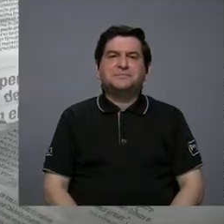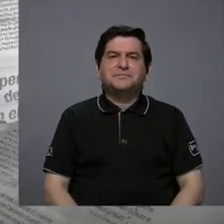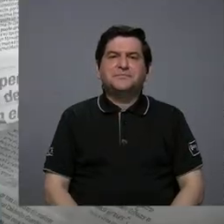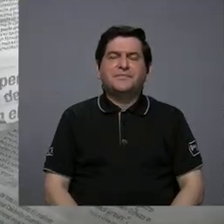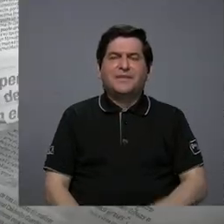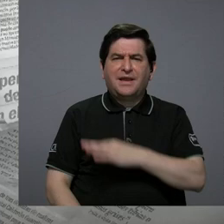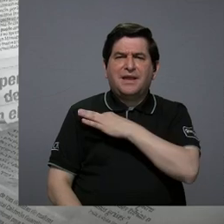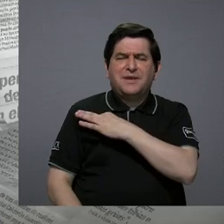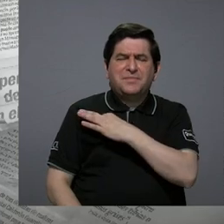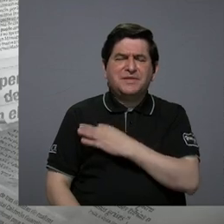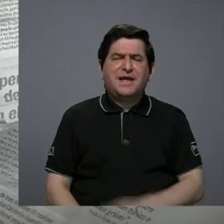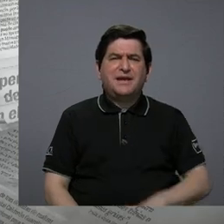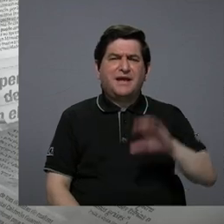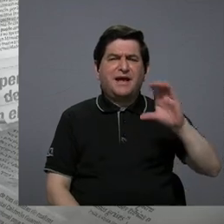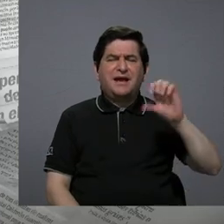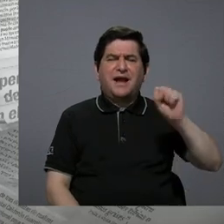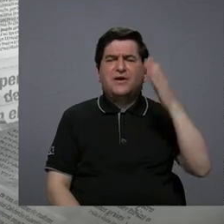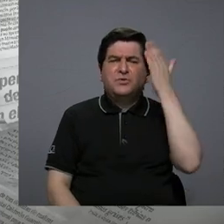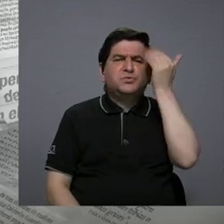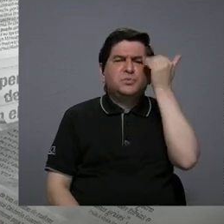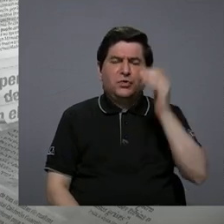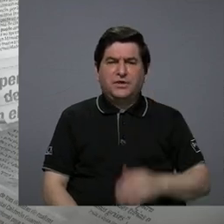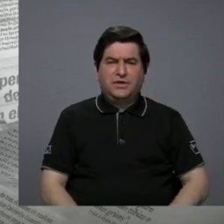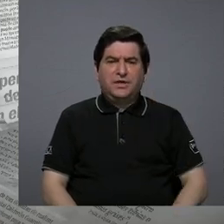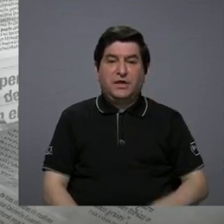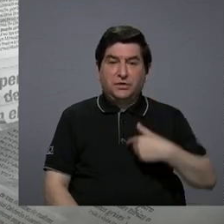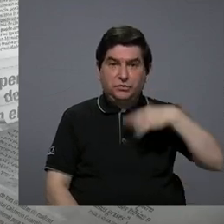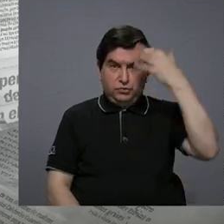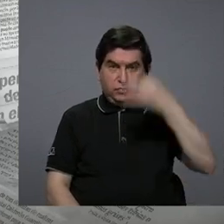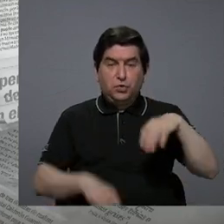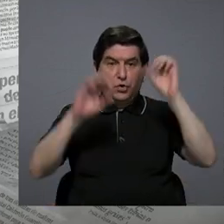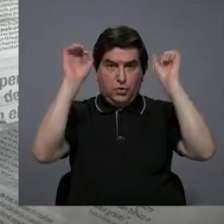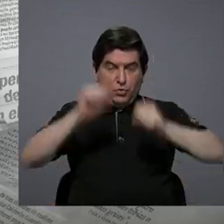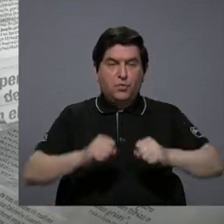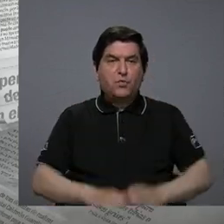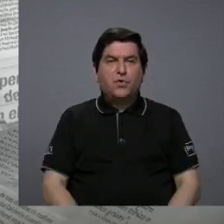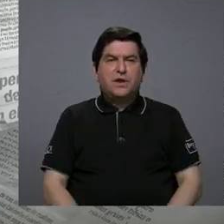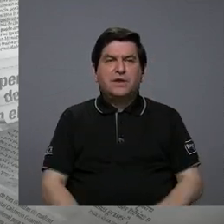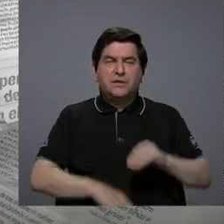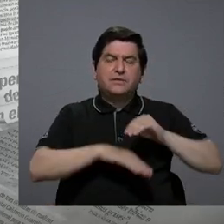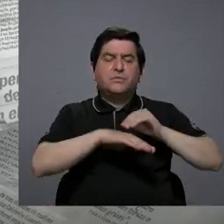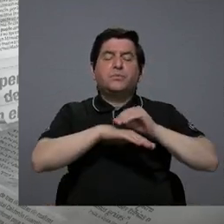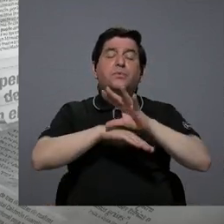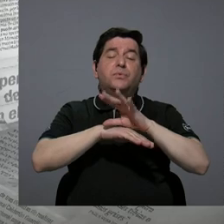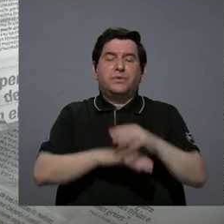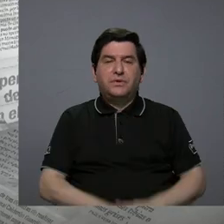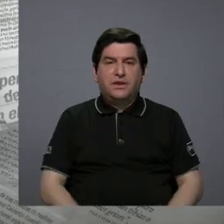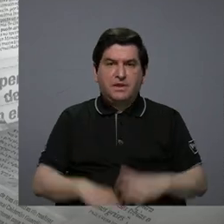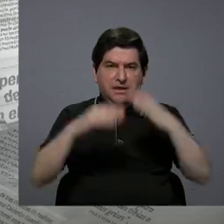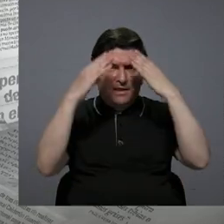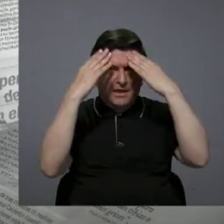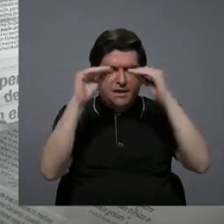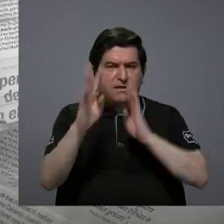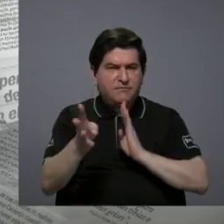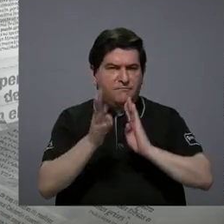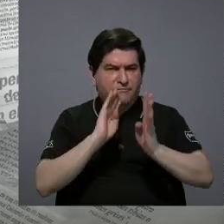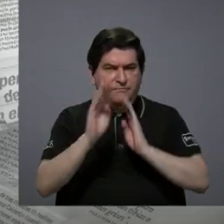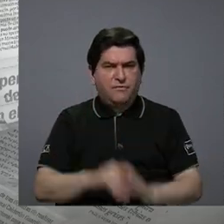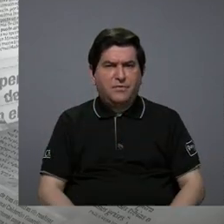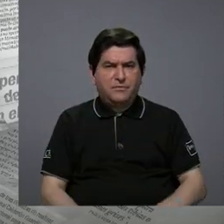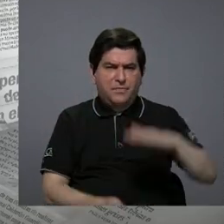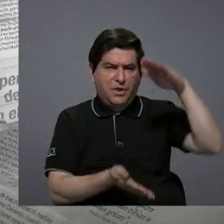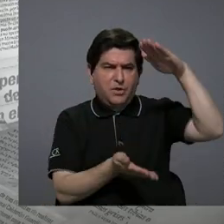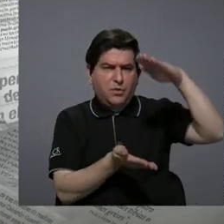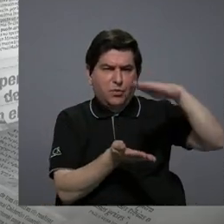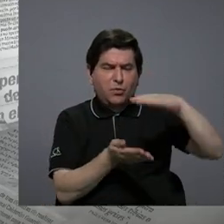qué invito a Carlos Sandoval? Pues porque yo creo que nos puede dar luz, porque a pesar de que el informe habla de que ha